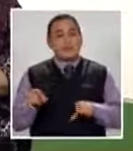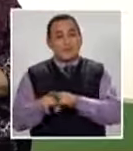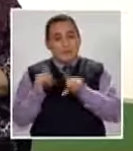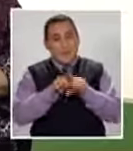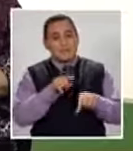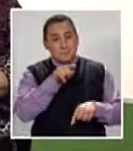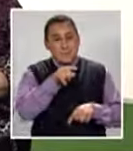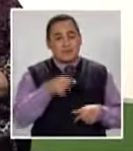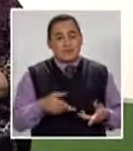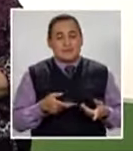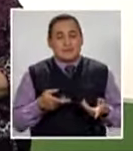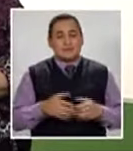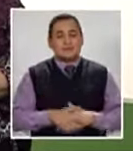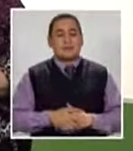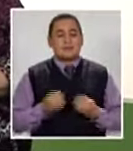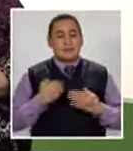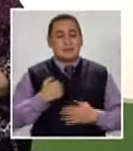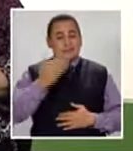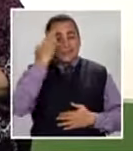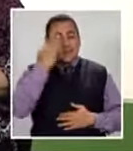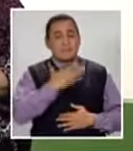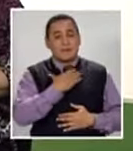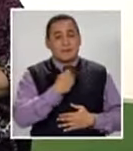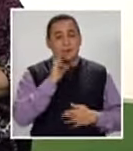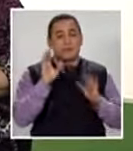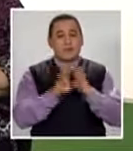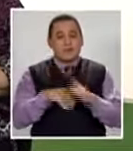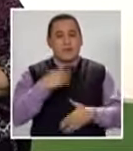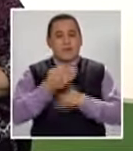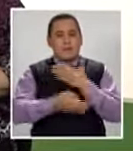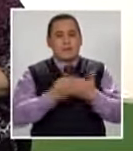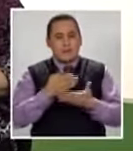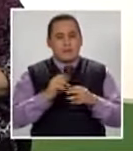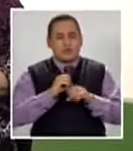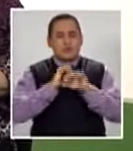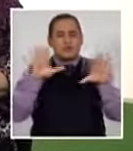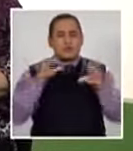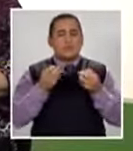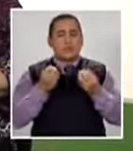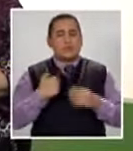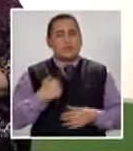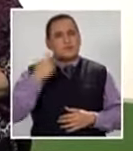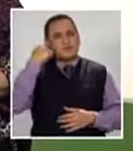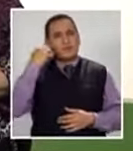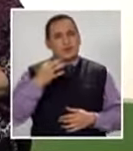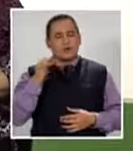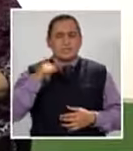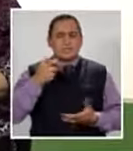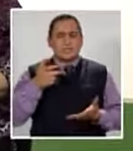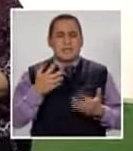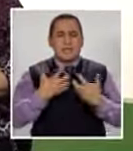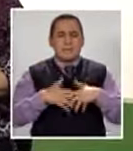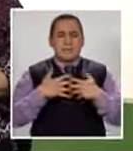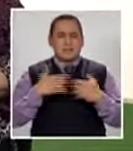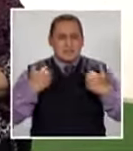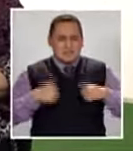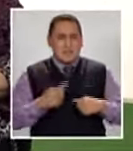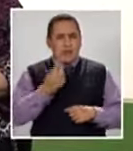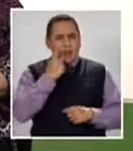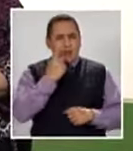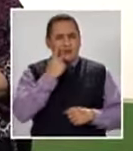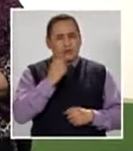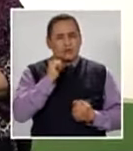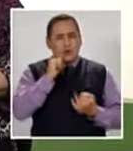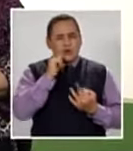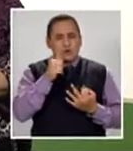tú, Sonia De verdad es un gusto Saber que están con esta campaña Porque yo creo que sí Ya las empresas incluso Van